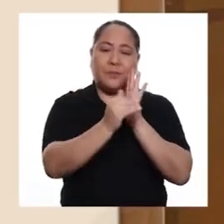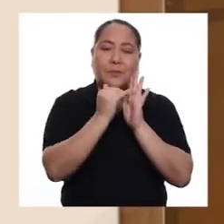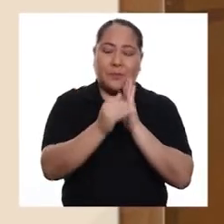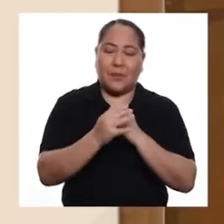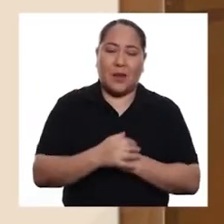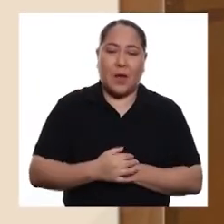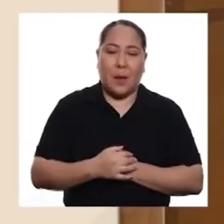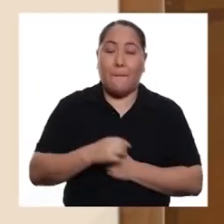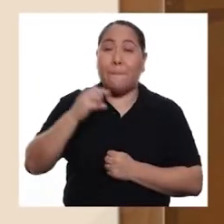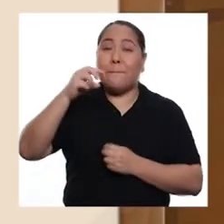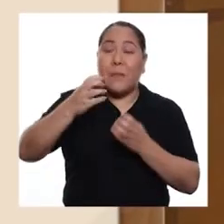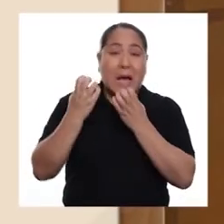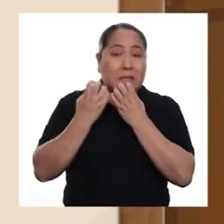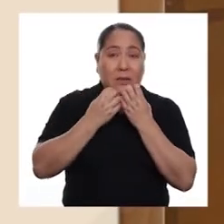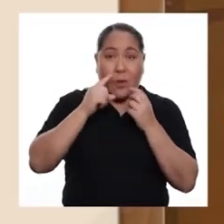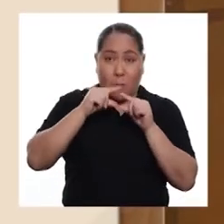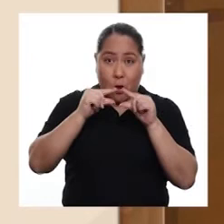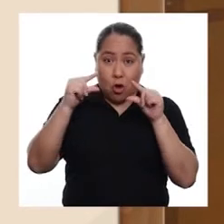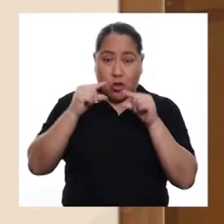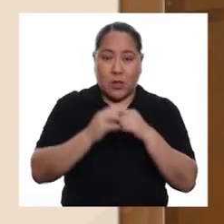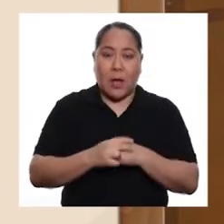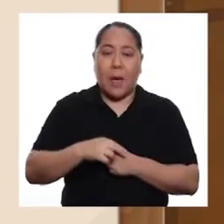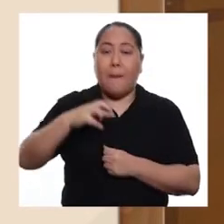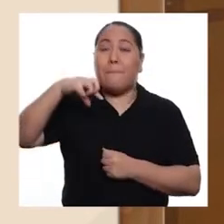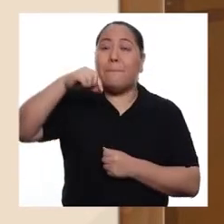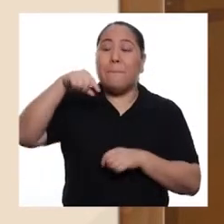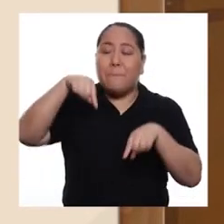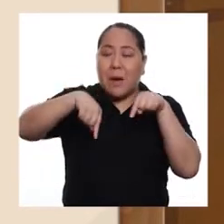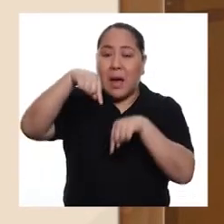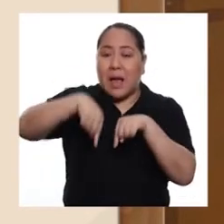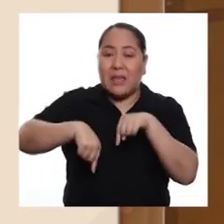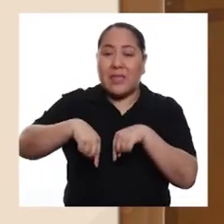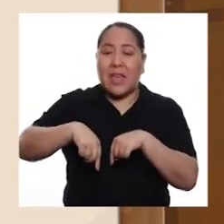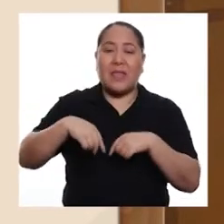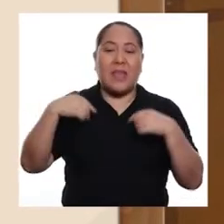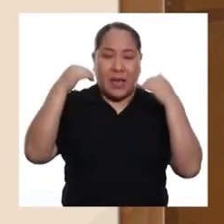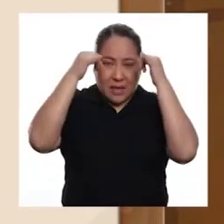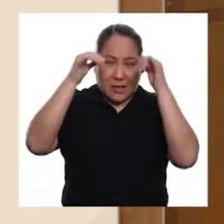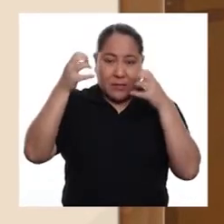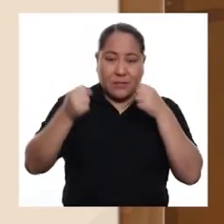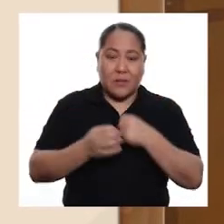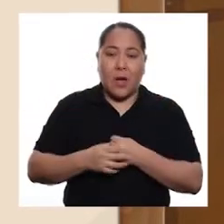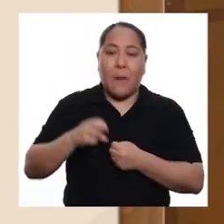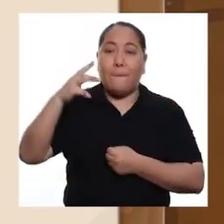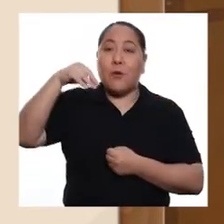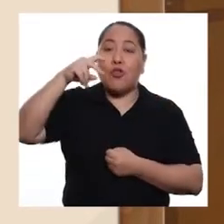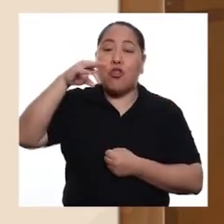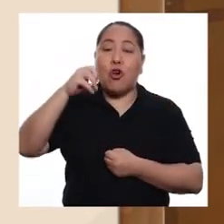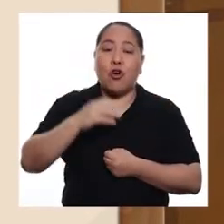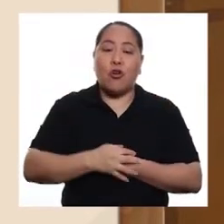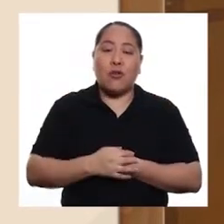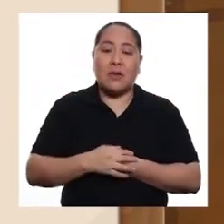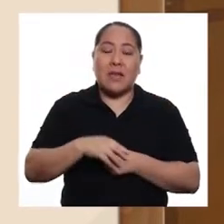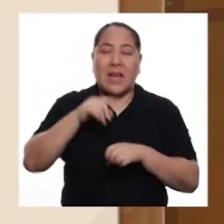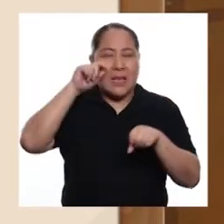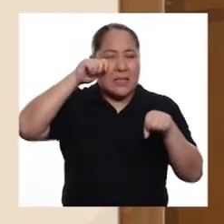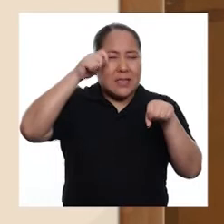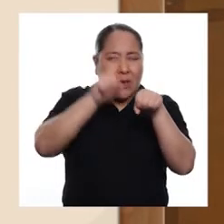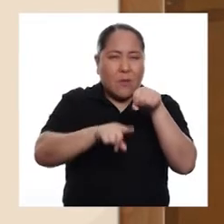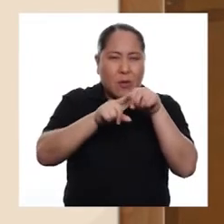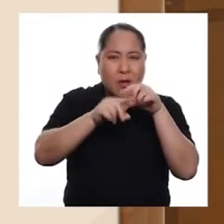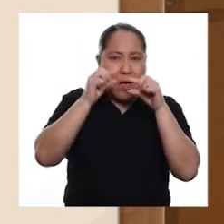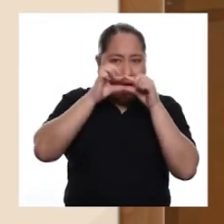ingredientes, mote de maíz, pata de res, mondongo, cebolla china,